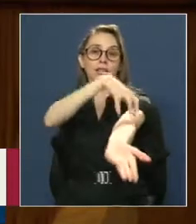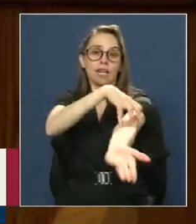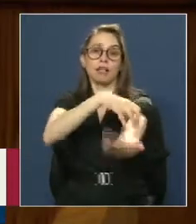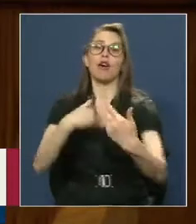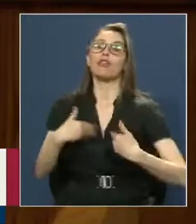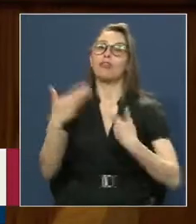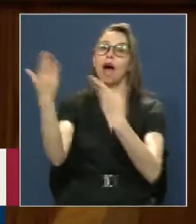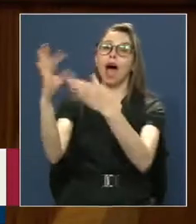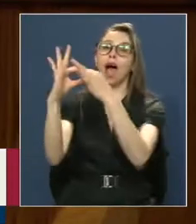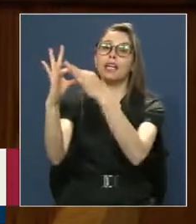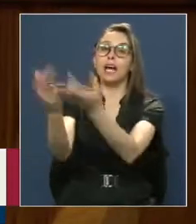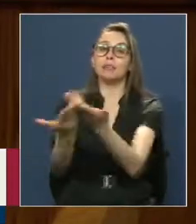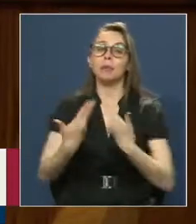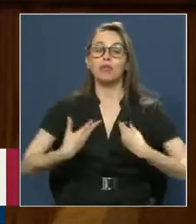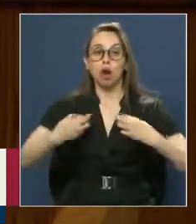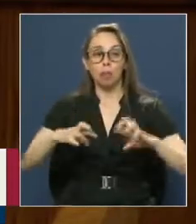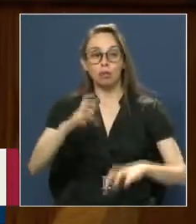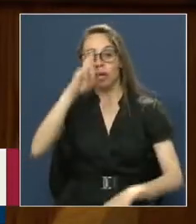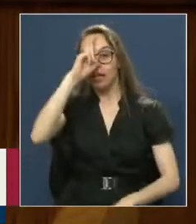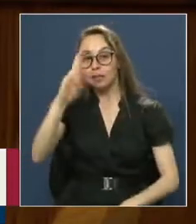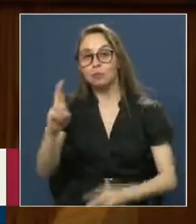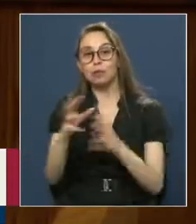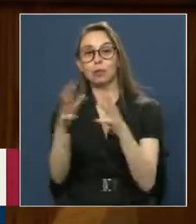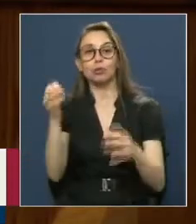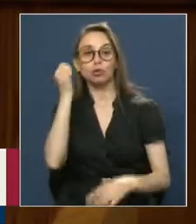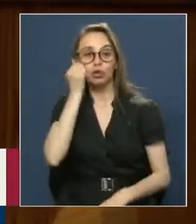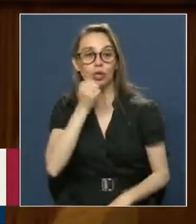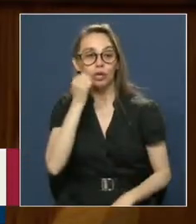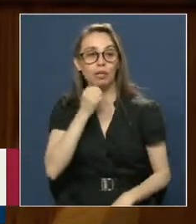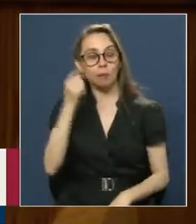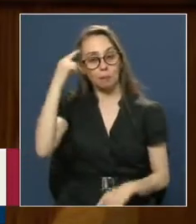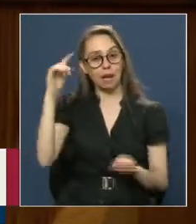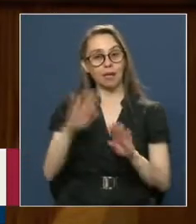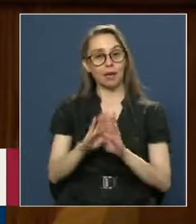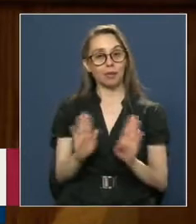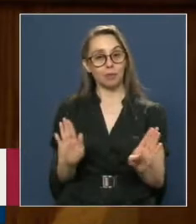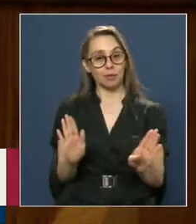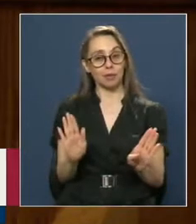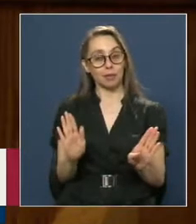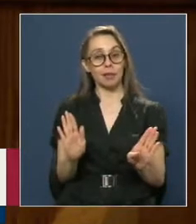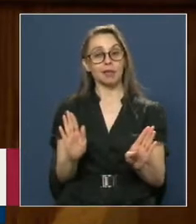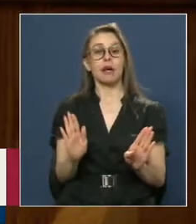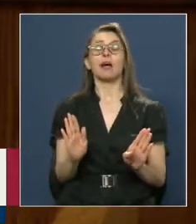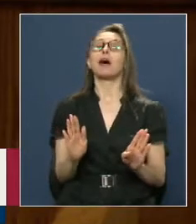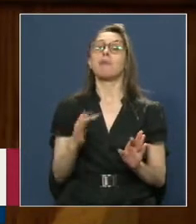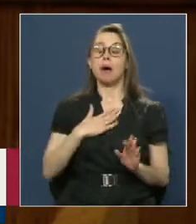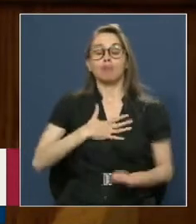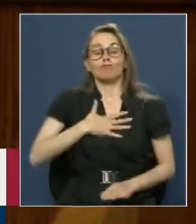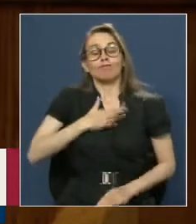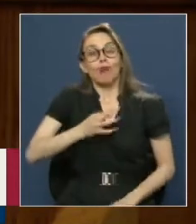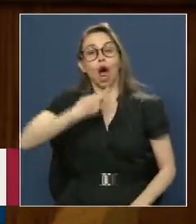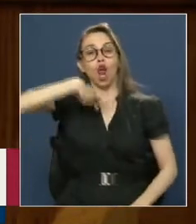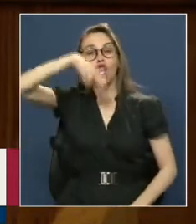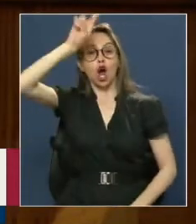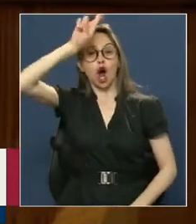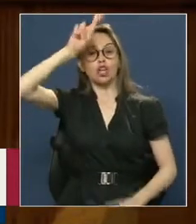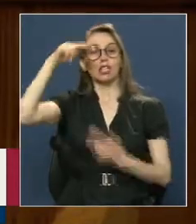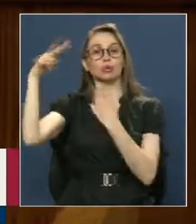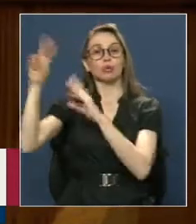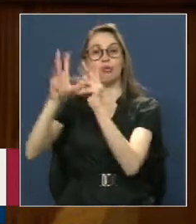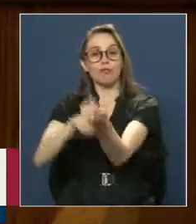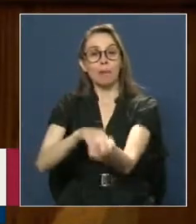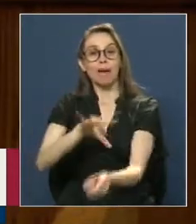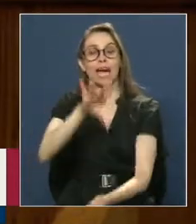agradecida Por la oportunidad Con respeto Y con mucho cariño Para terminar Presidenta Y a modo de consuelo Nortino Para su familia He